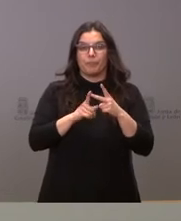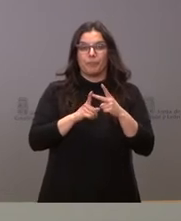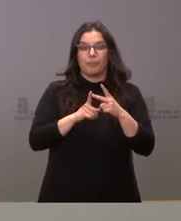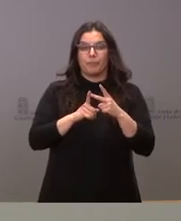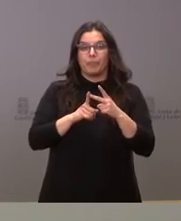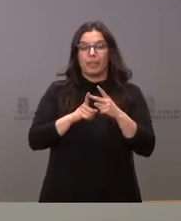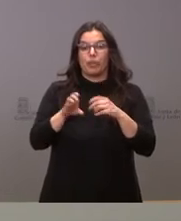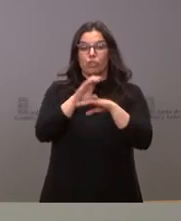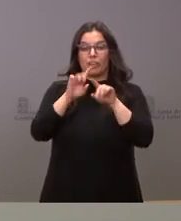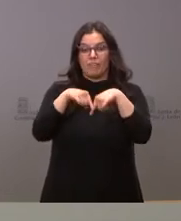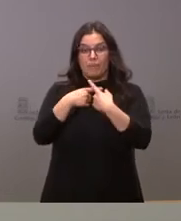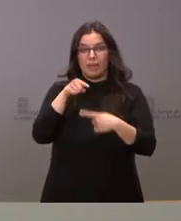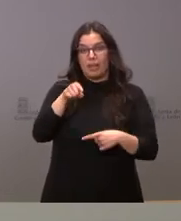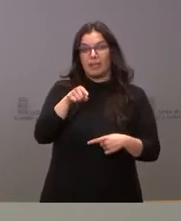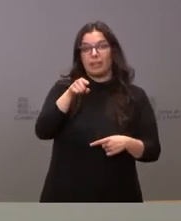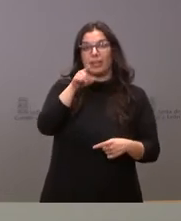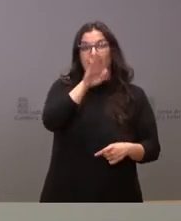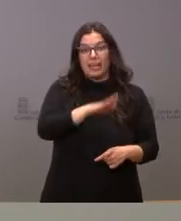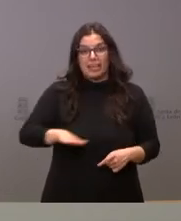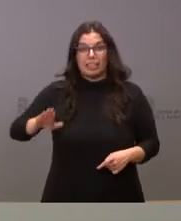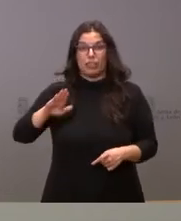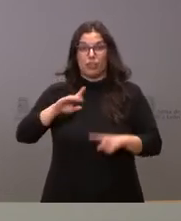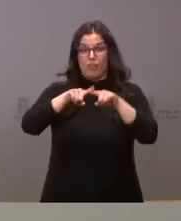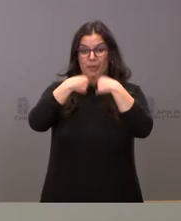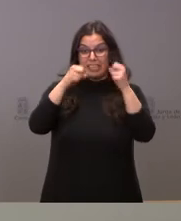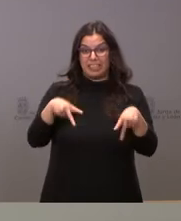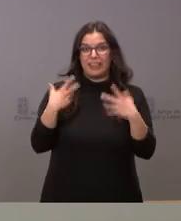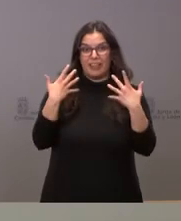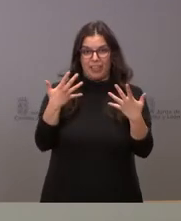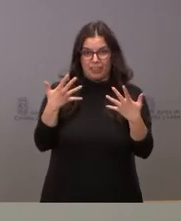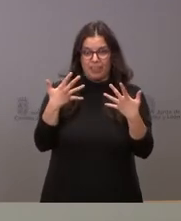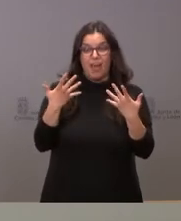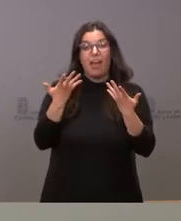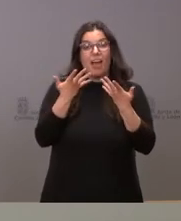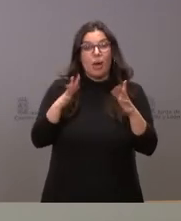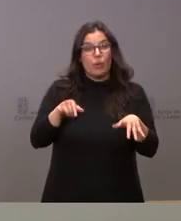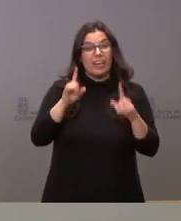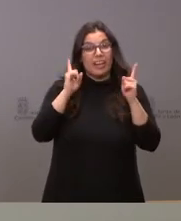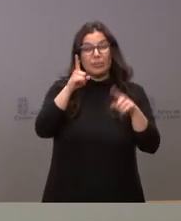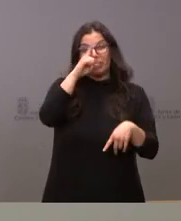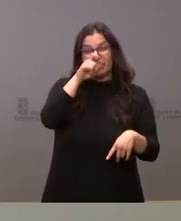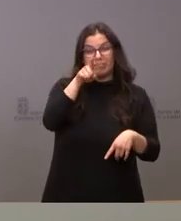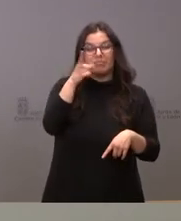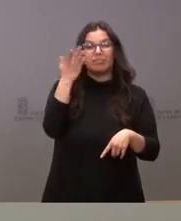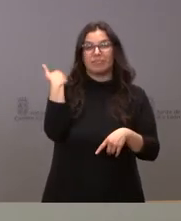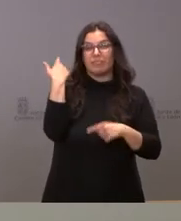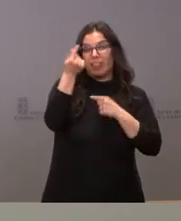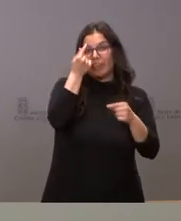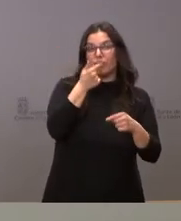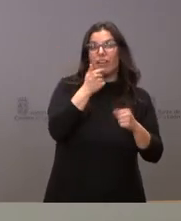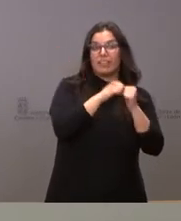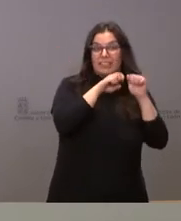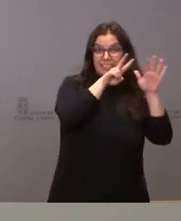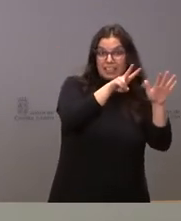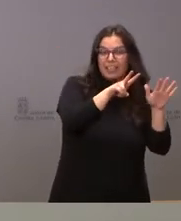a día de hoy, los menores extranjeros no acompañados son diez, aunque en este caso recordarán ustedes que el dato anterior era en veintisiete,